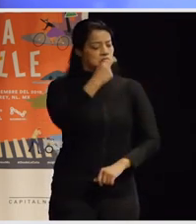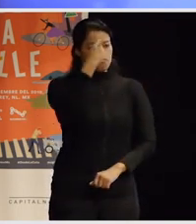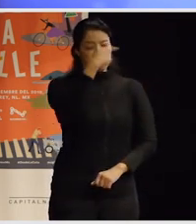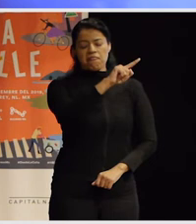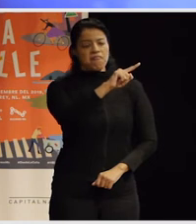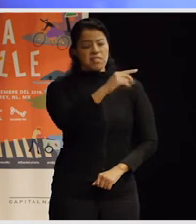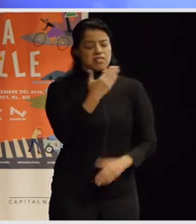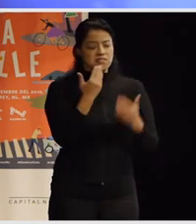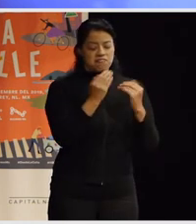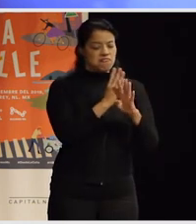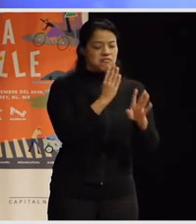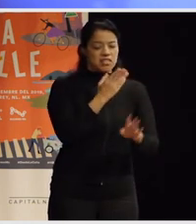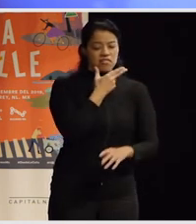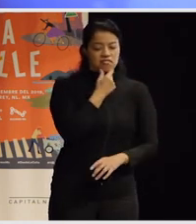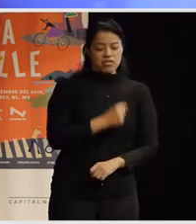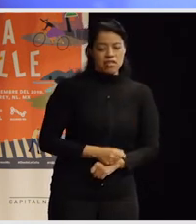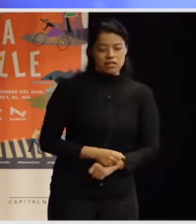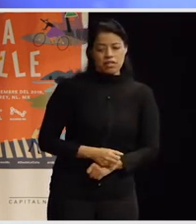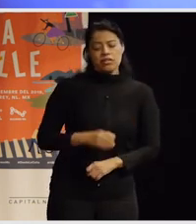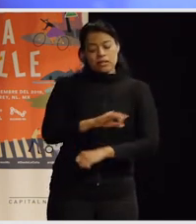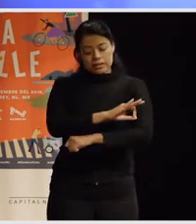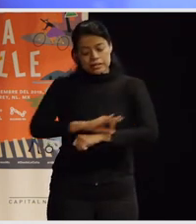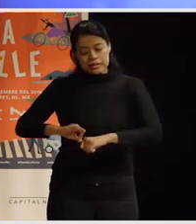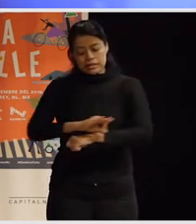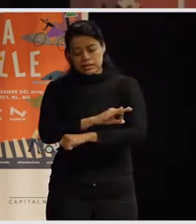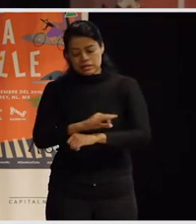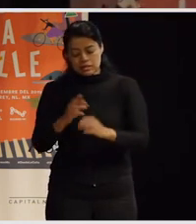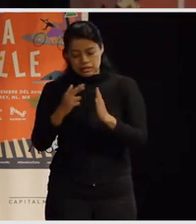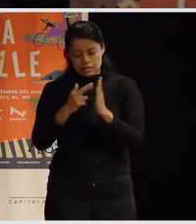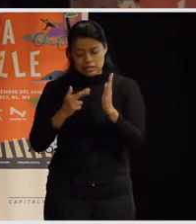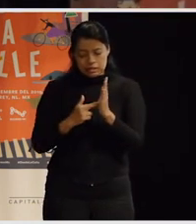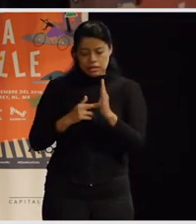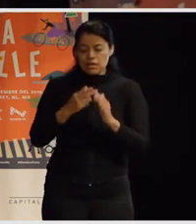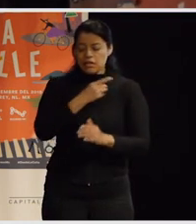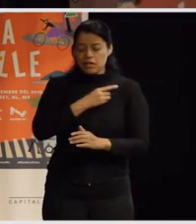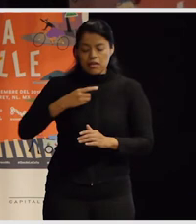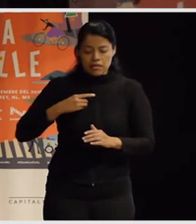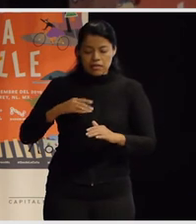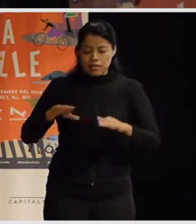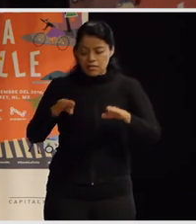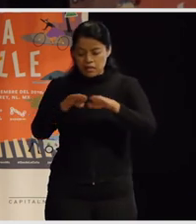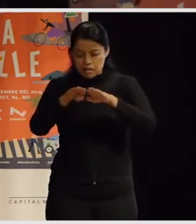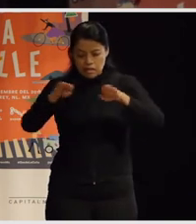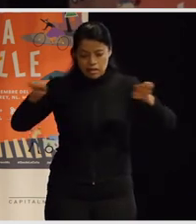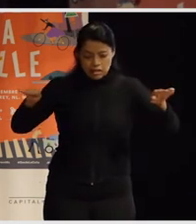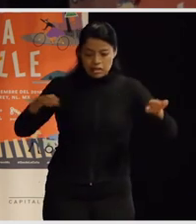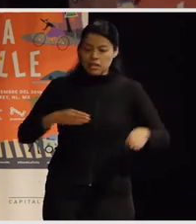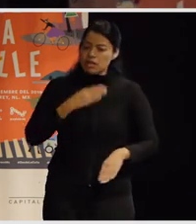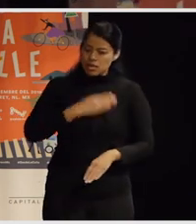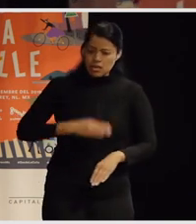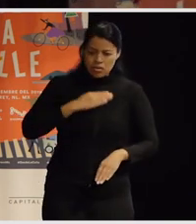entonces una regla tendría que ser de la arquitectura que tiene que ver equidad en los espacios sanitarios y